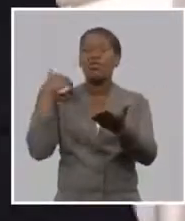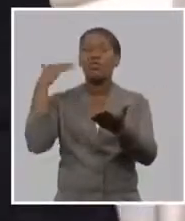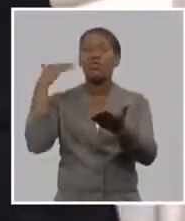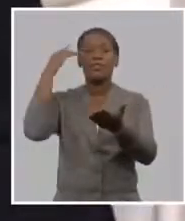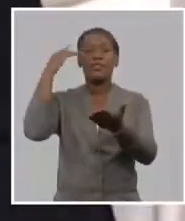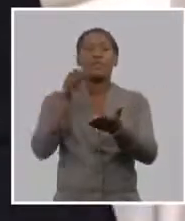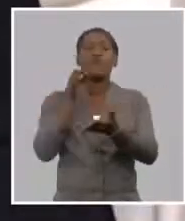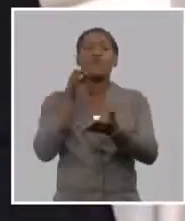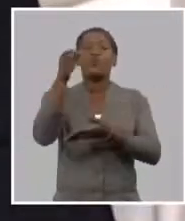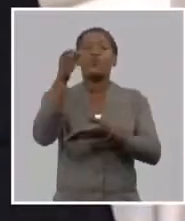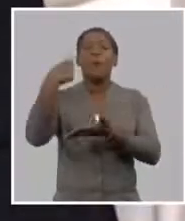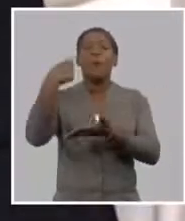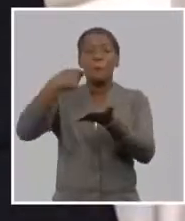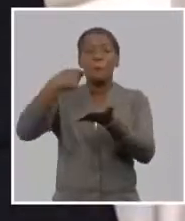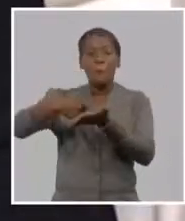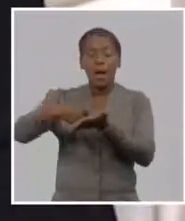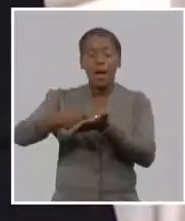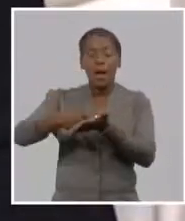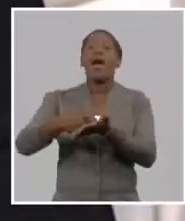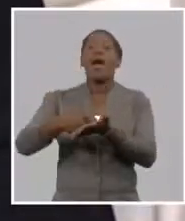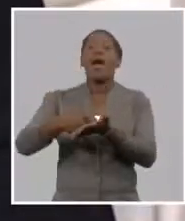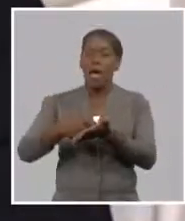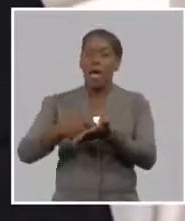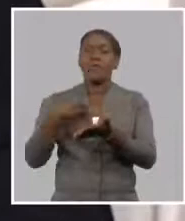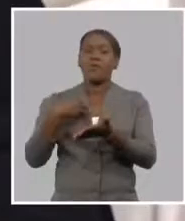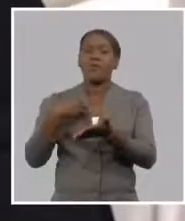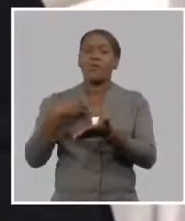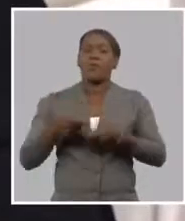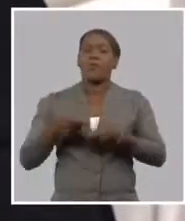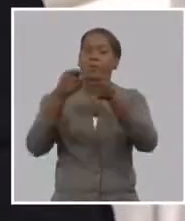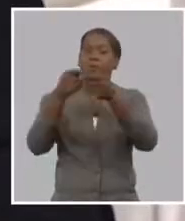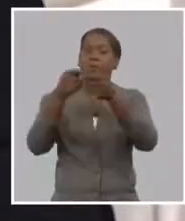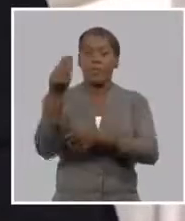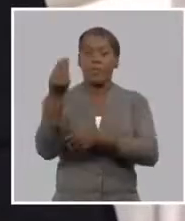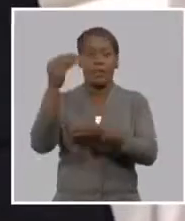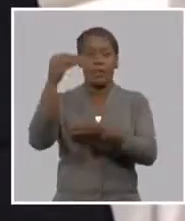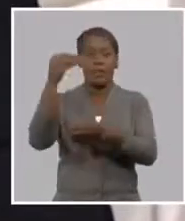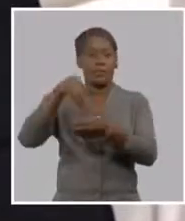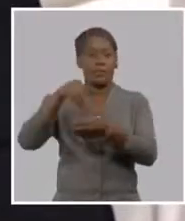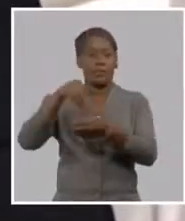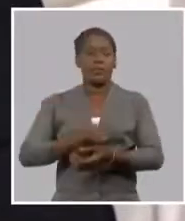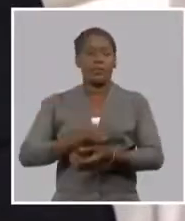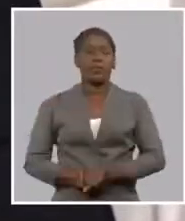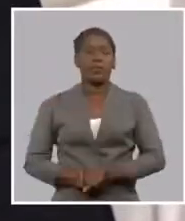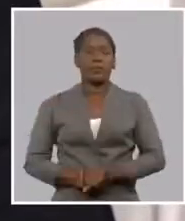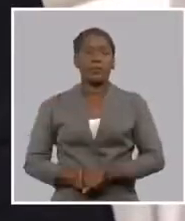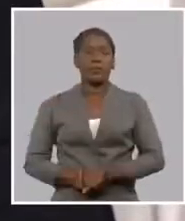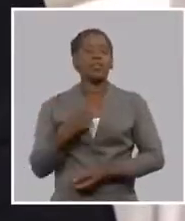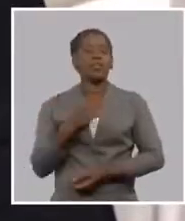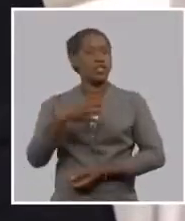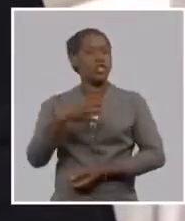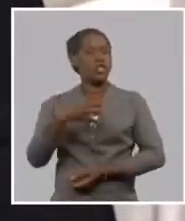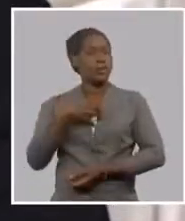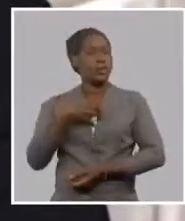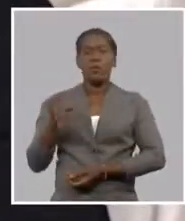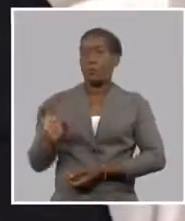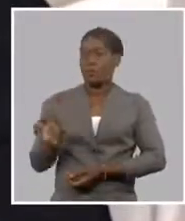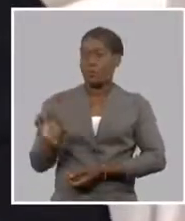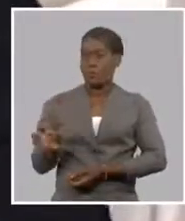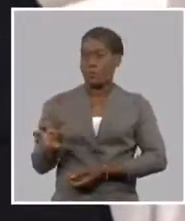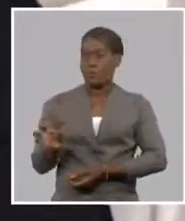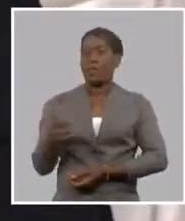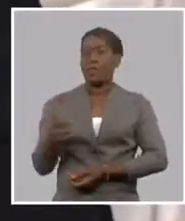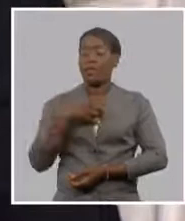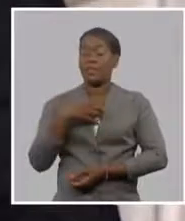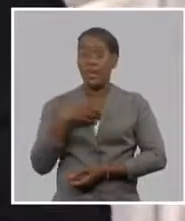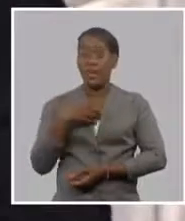con un cúmulo de solicitudes excesivas porque nosotros tenemos el financiamiento a estos productores agropecuarios que es por